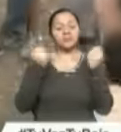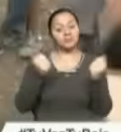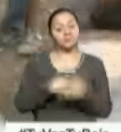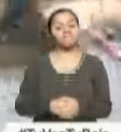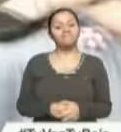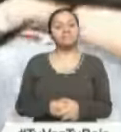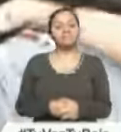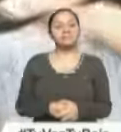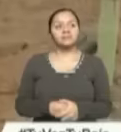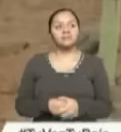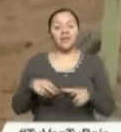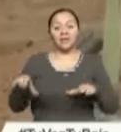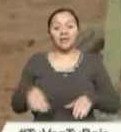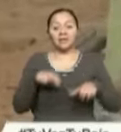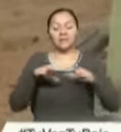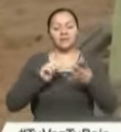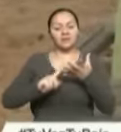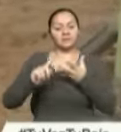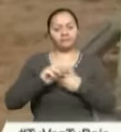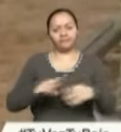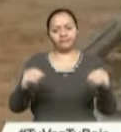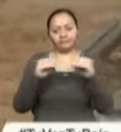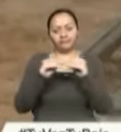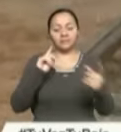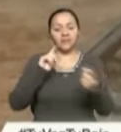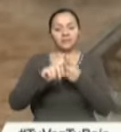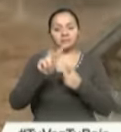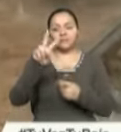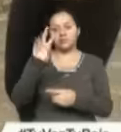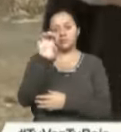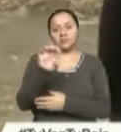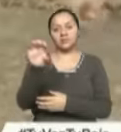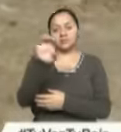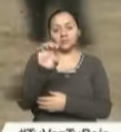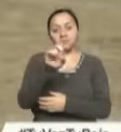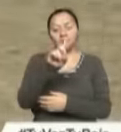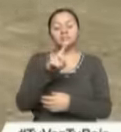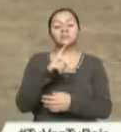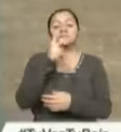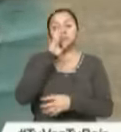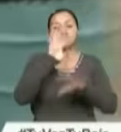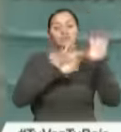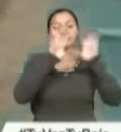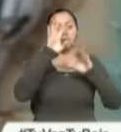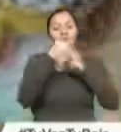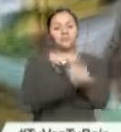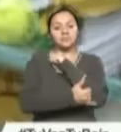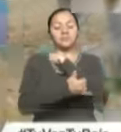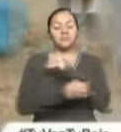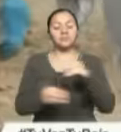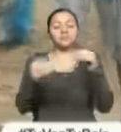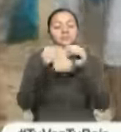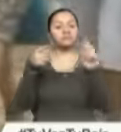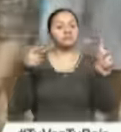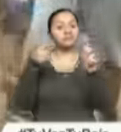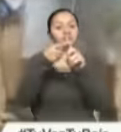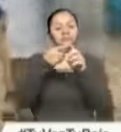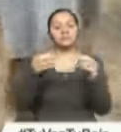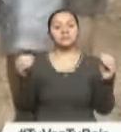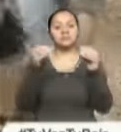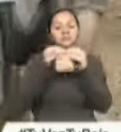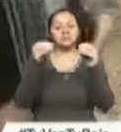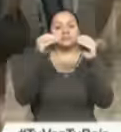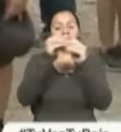Varias son las actividades que desarrollarán hasta el 2 de enero. La Feria de Naciones es una de ellas, aunque además